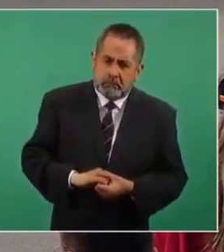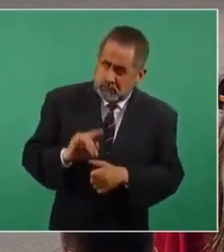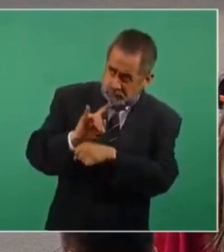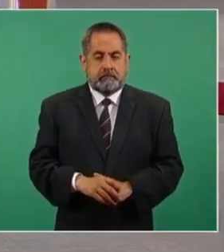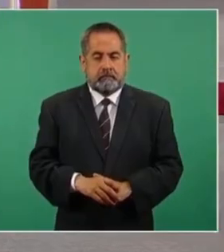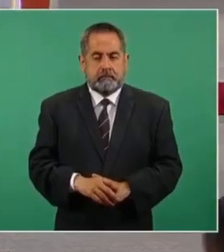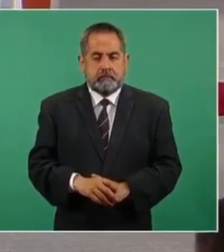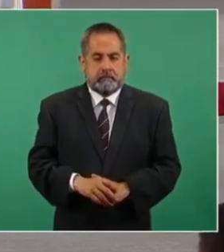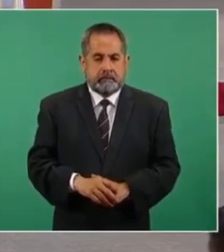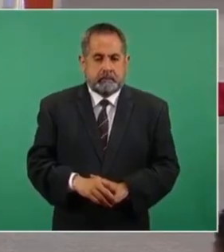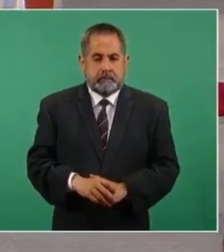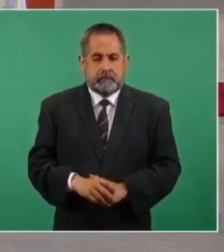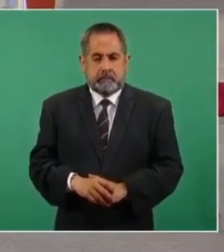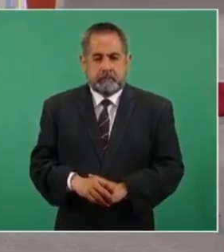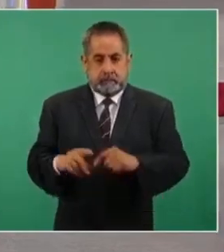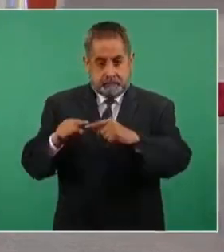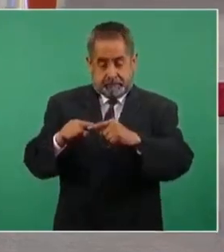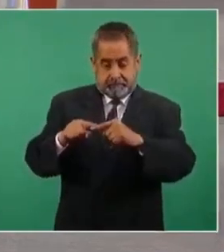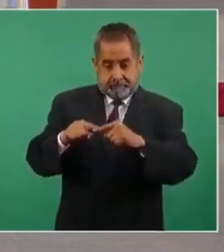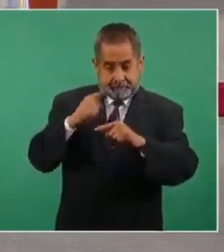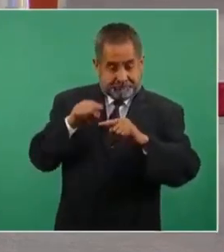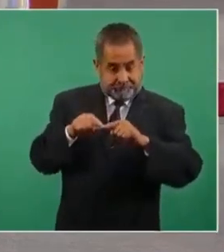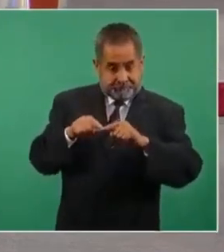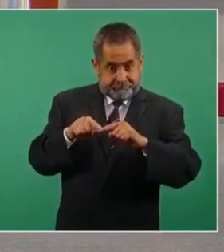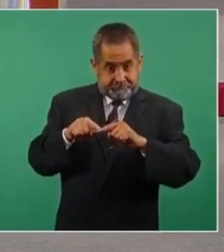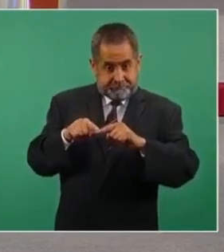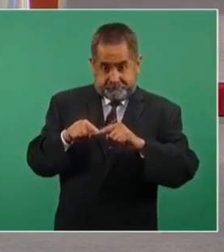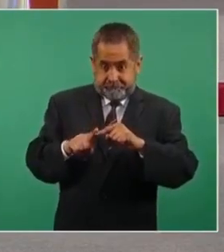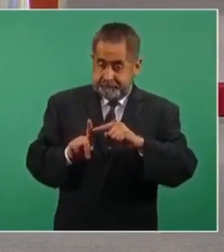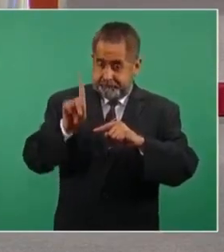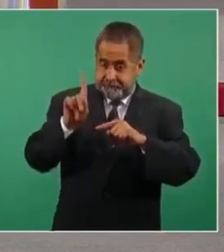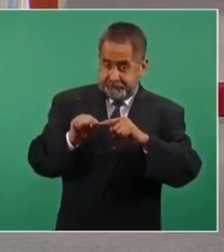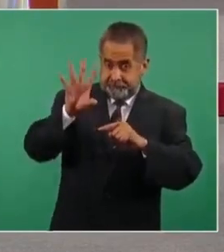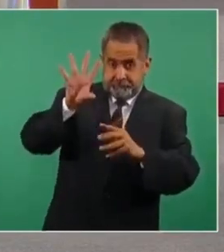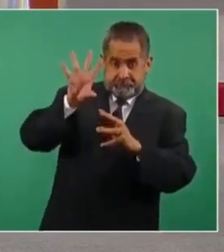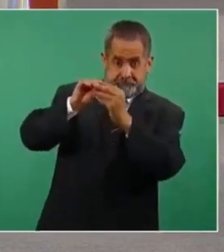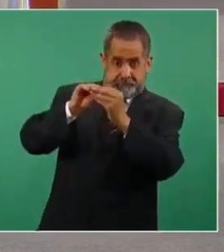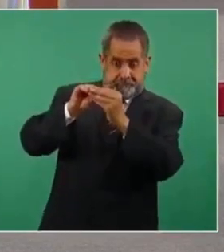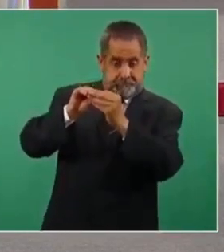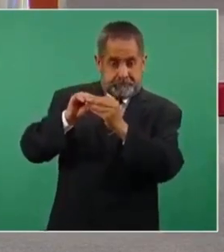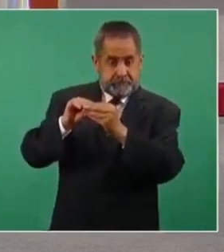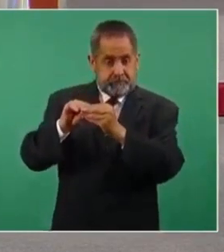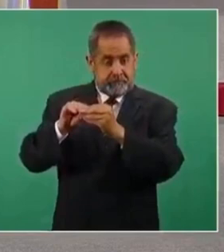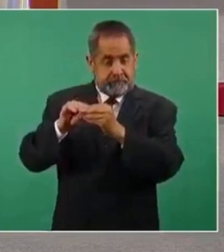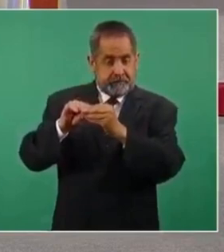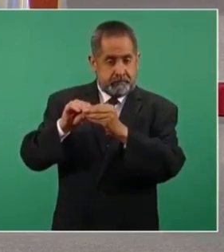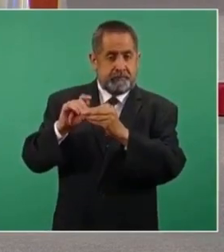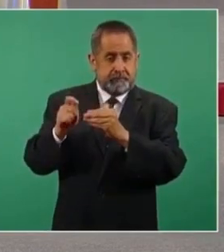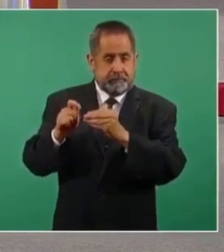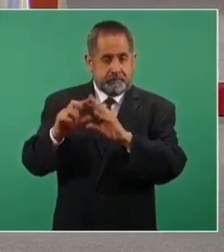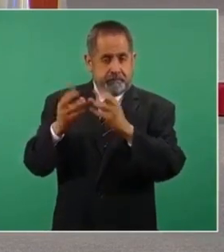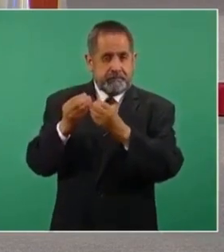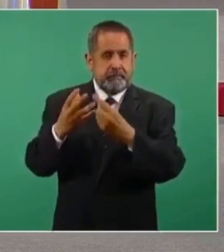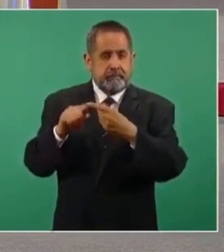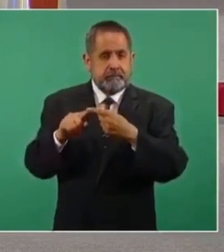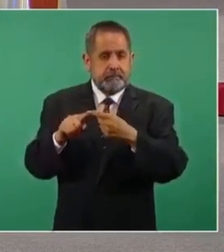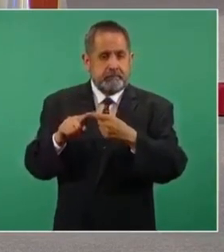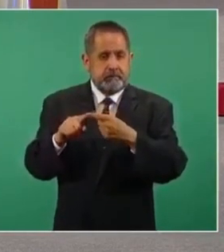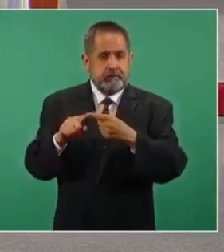nada más simulación. Si suman de aquí para arriba, pues